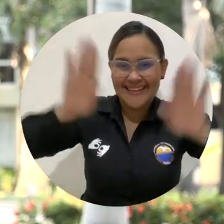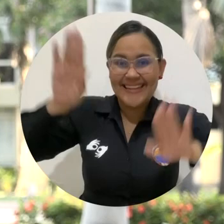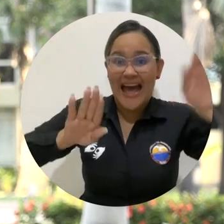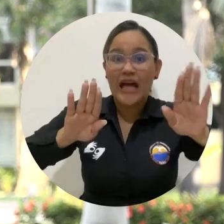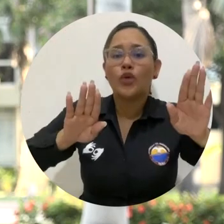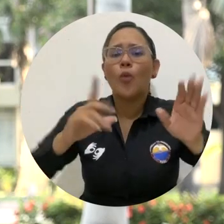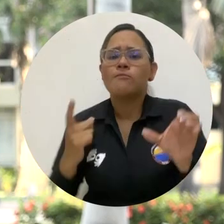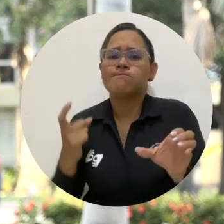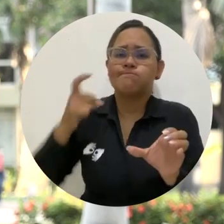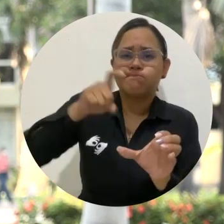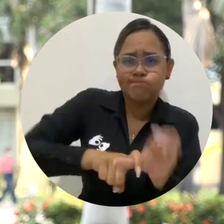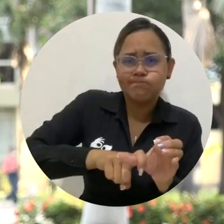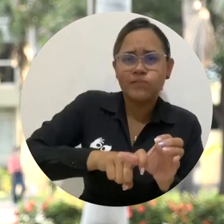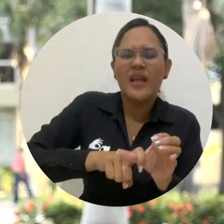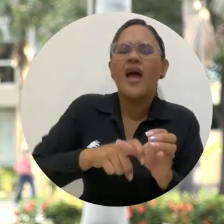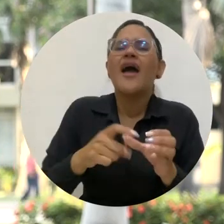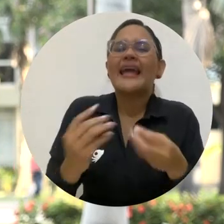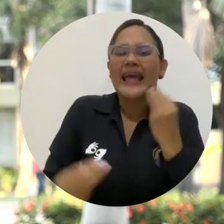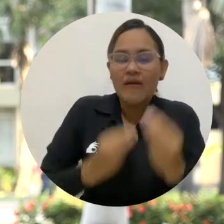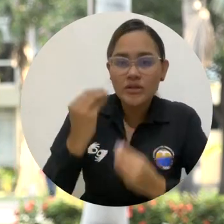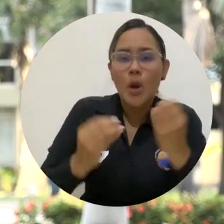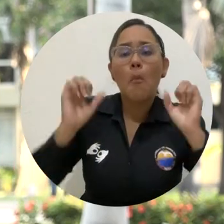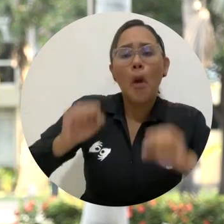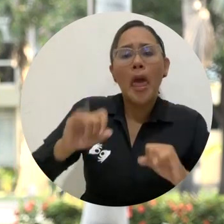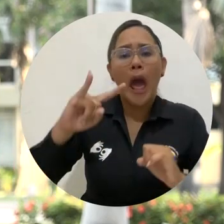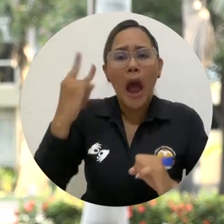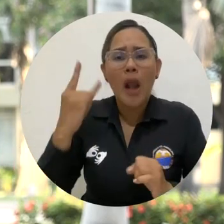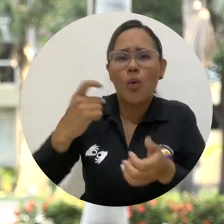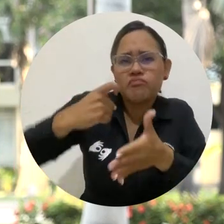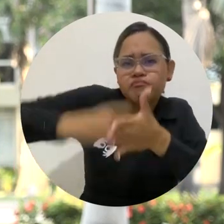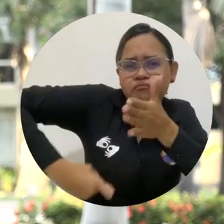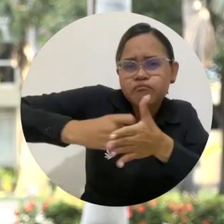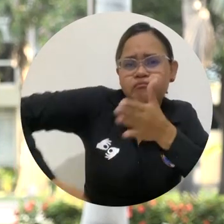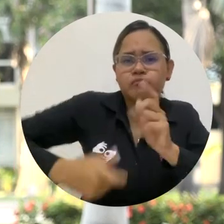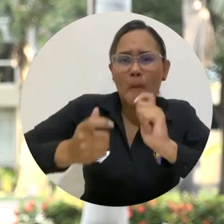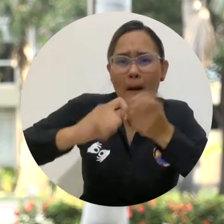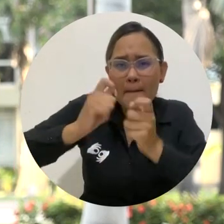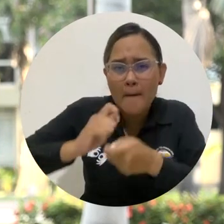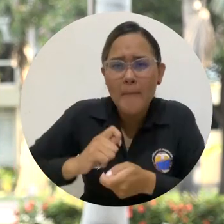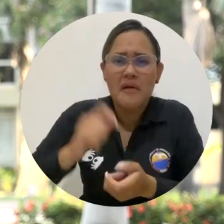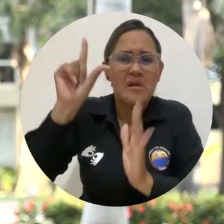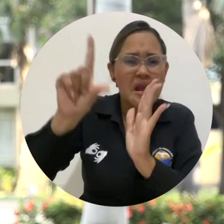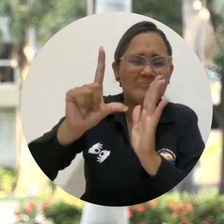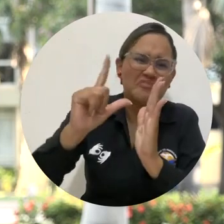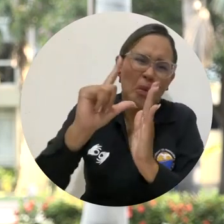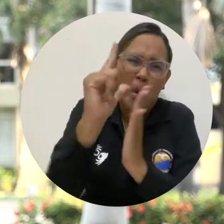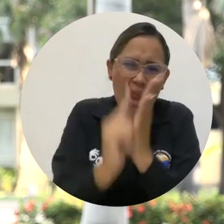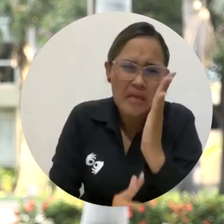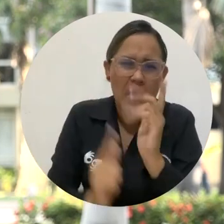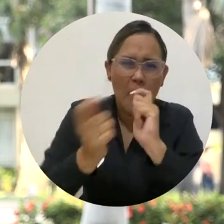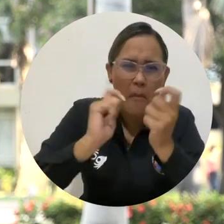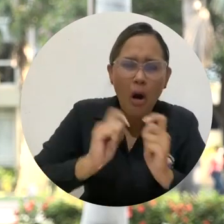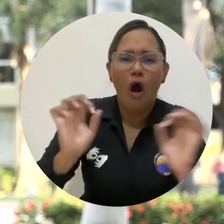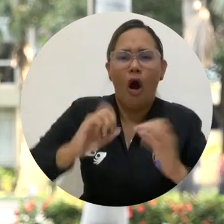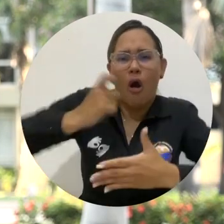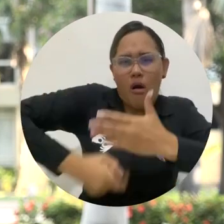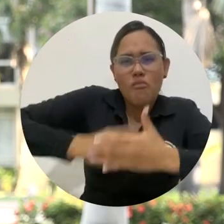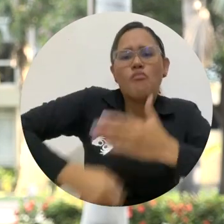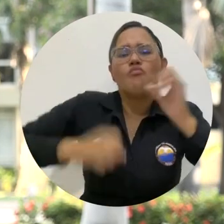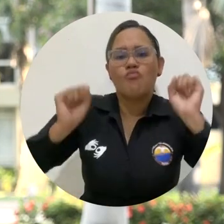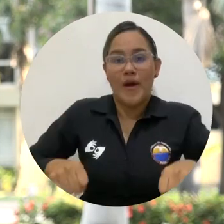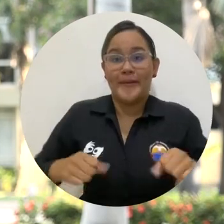los candidatos que han presentado su inscripción puedan subsanar errores, hacer modificaciones a sus listas o